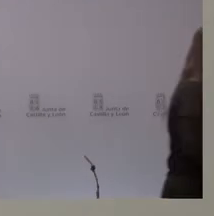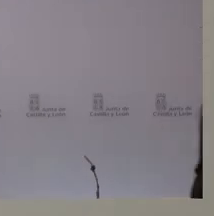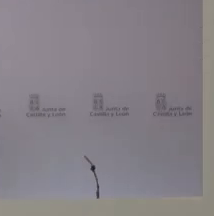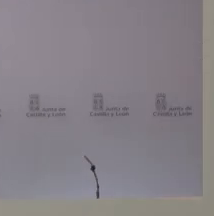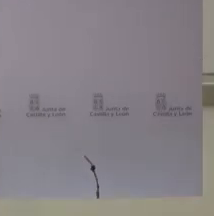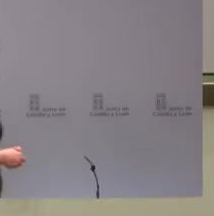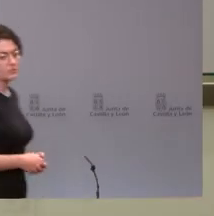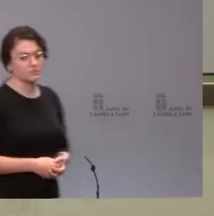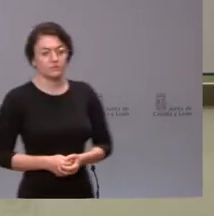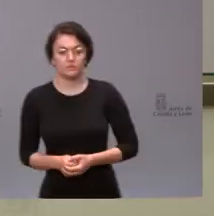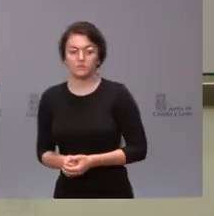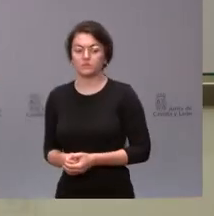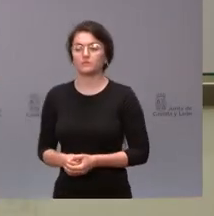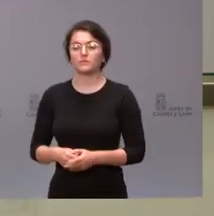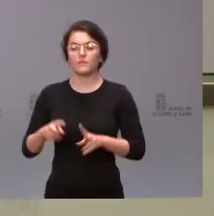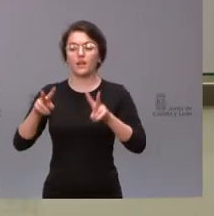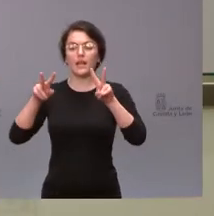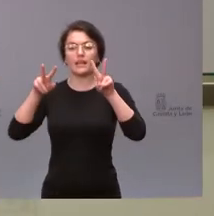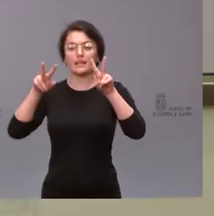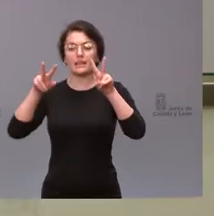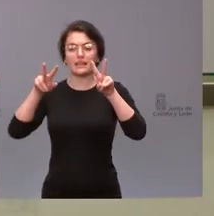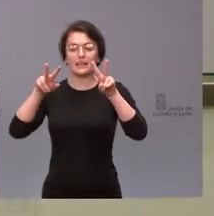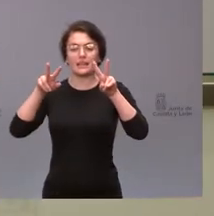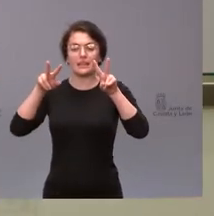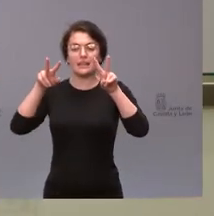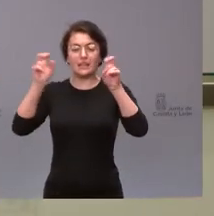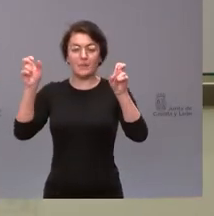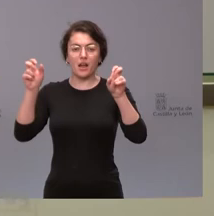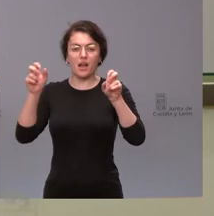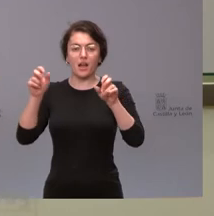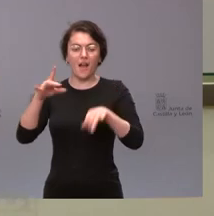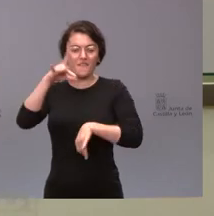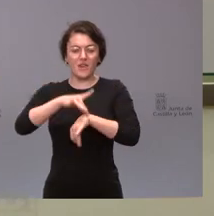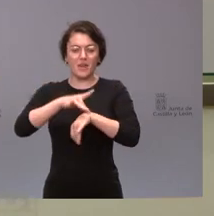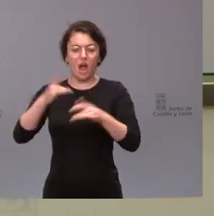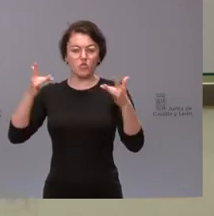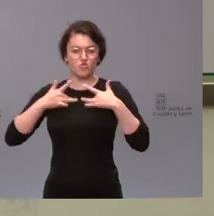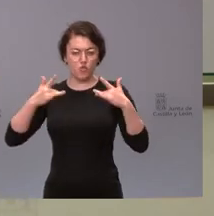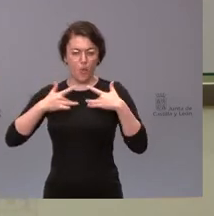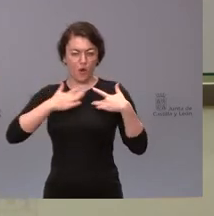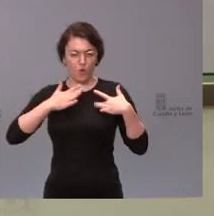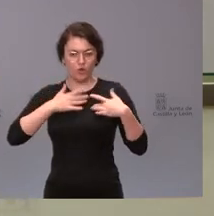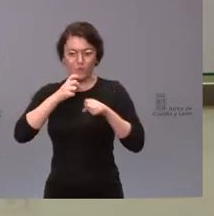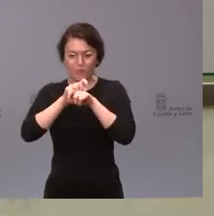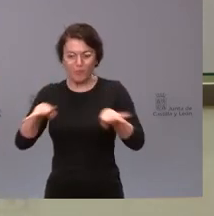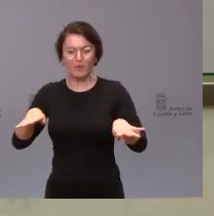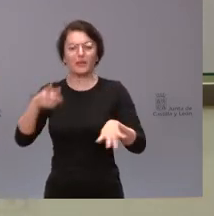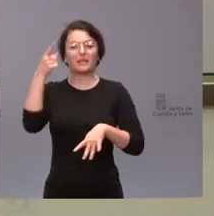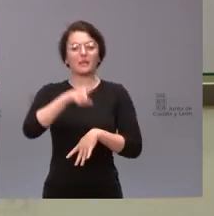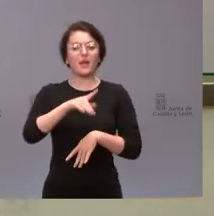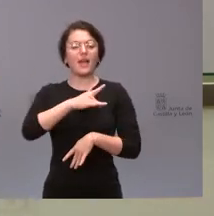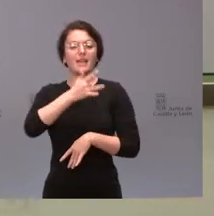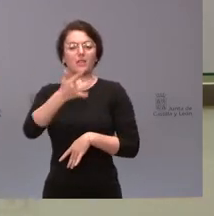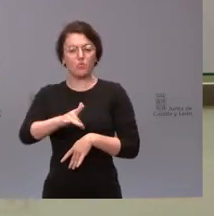Sobre los brotes de tuberculosis que hay y el indulto de las vacas que están